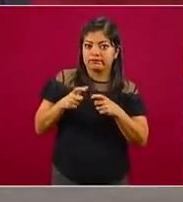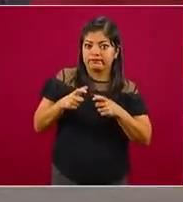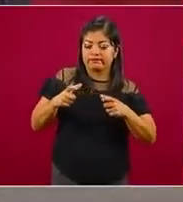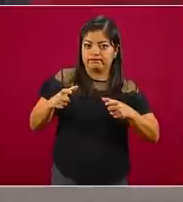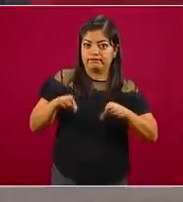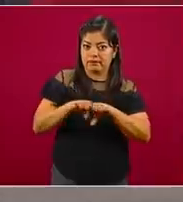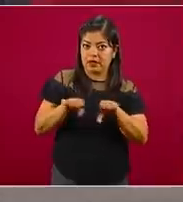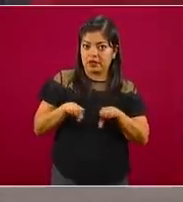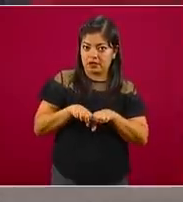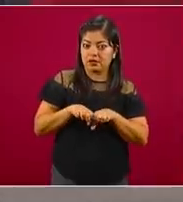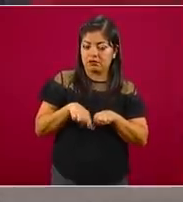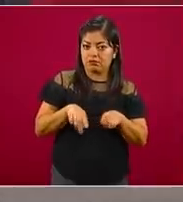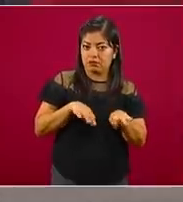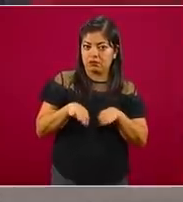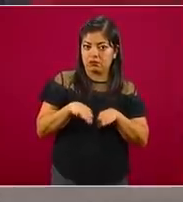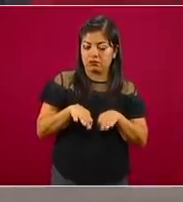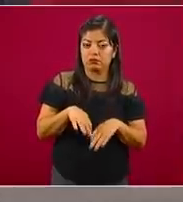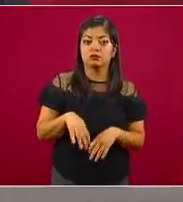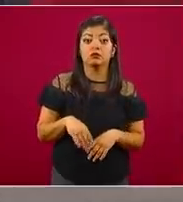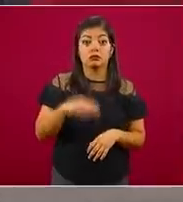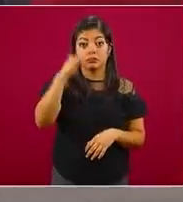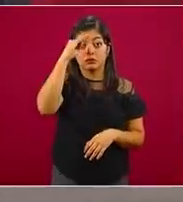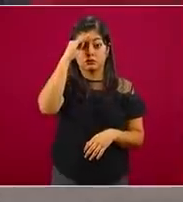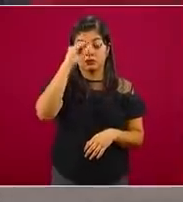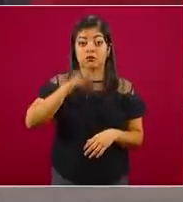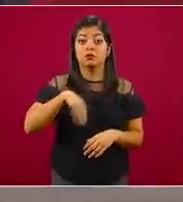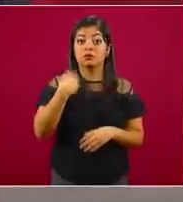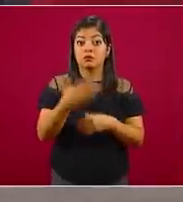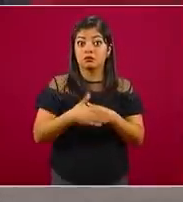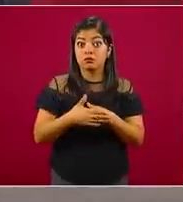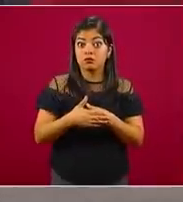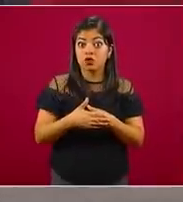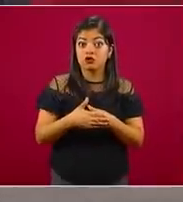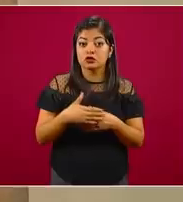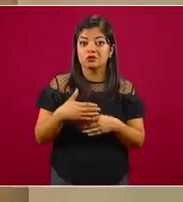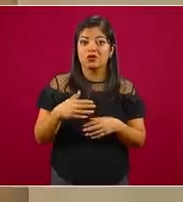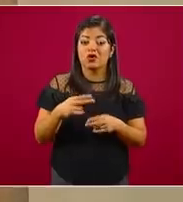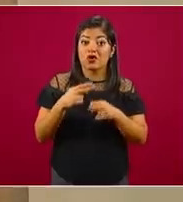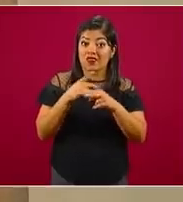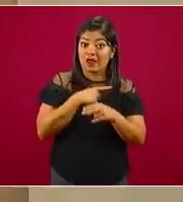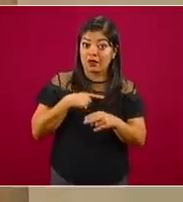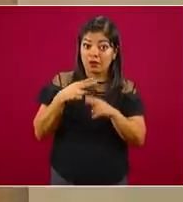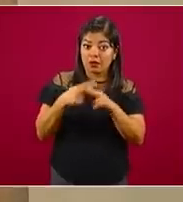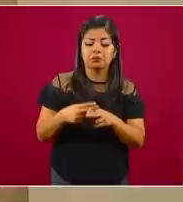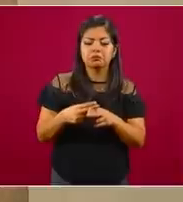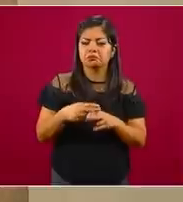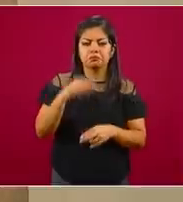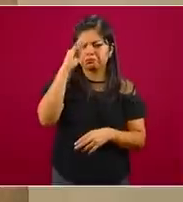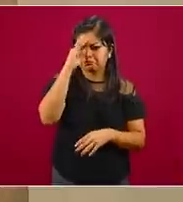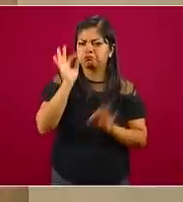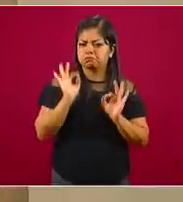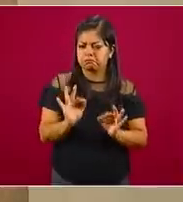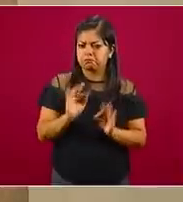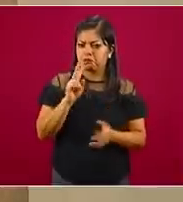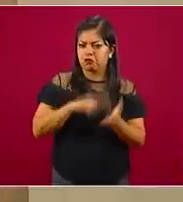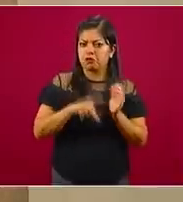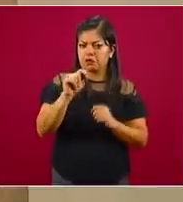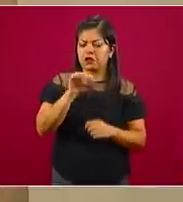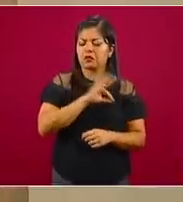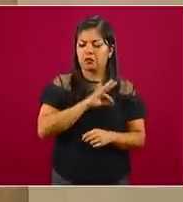el efectivo que nos queda por cubrir, pues no tendremos ningún problema para el presente año.